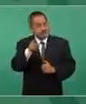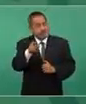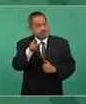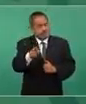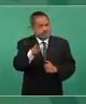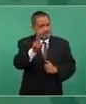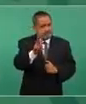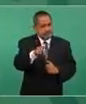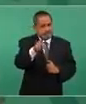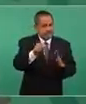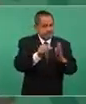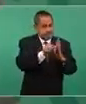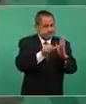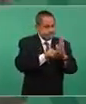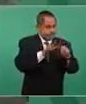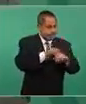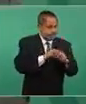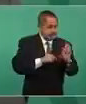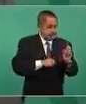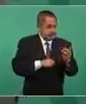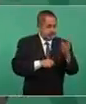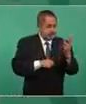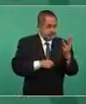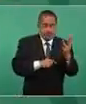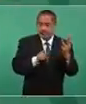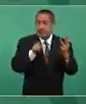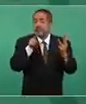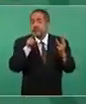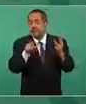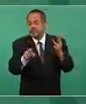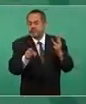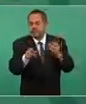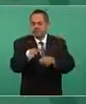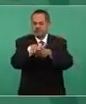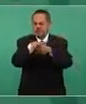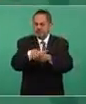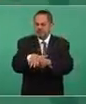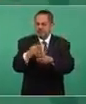como medida represiva